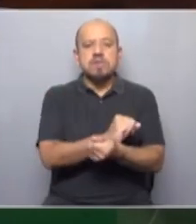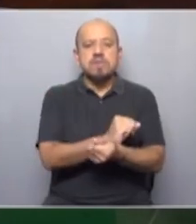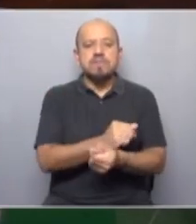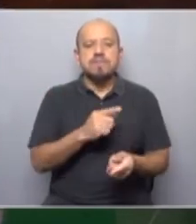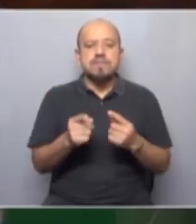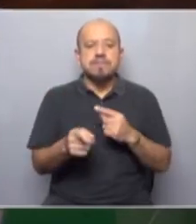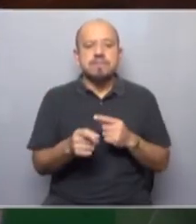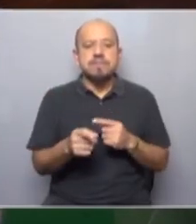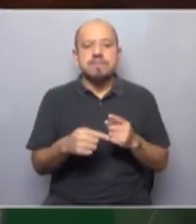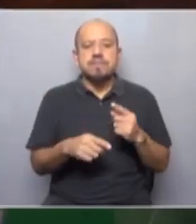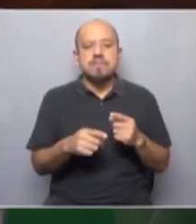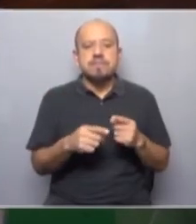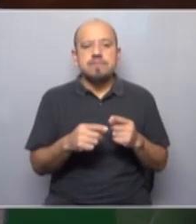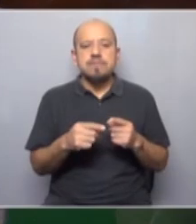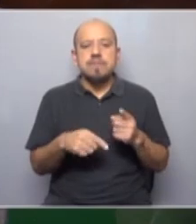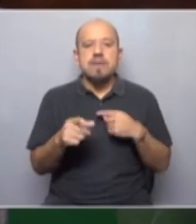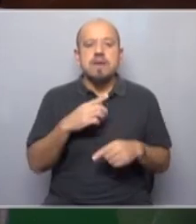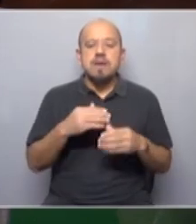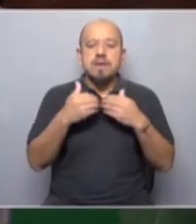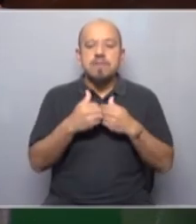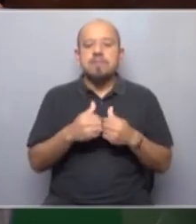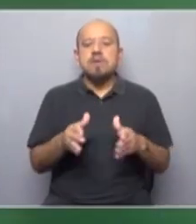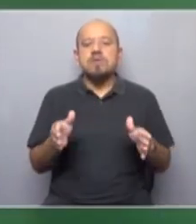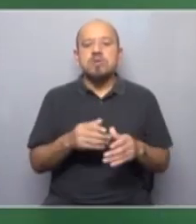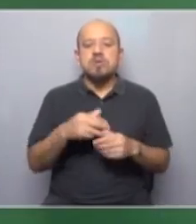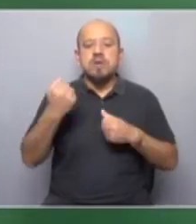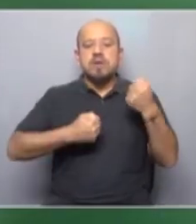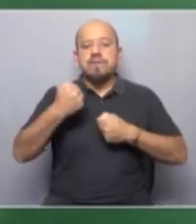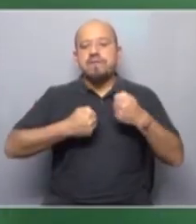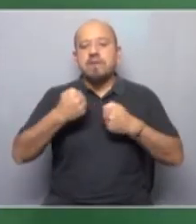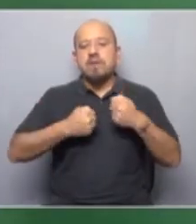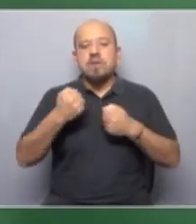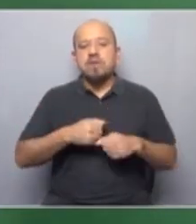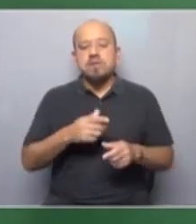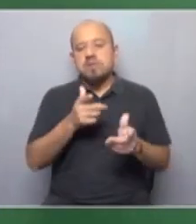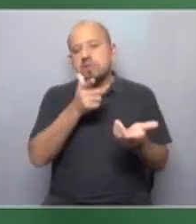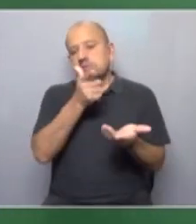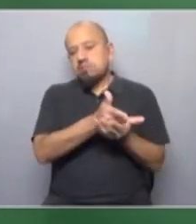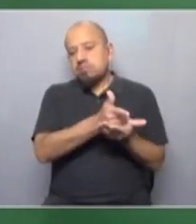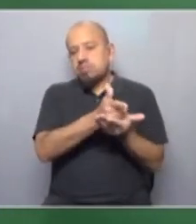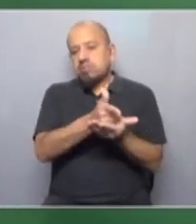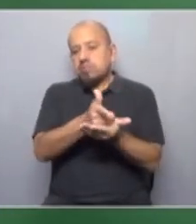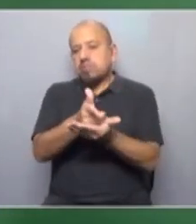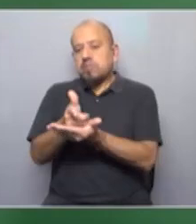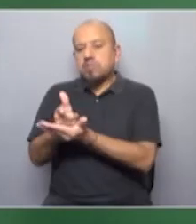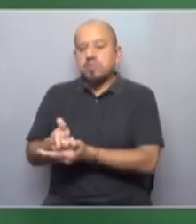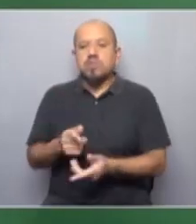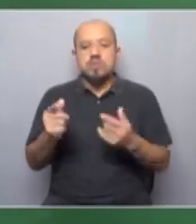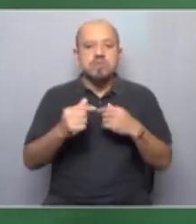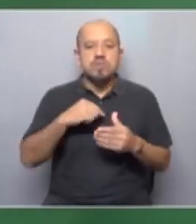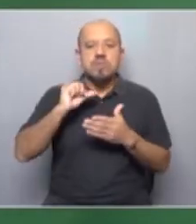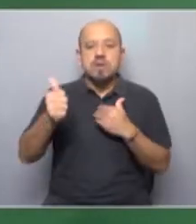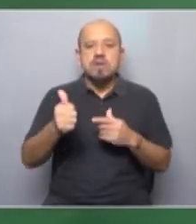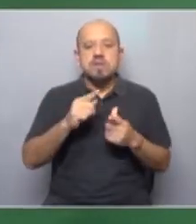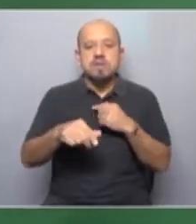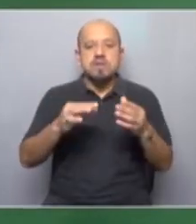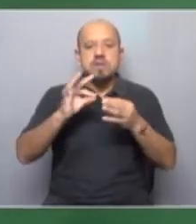Trabajadores, la guerra de clases ha comenzado. Ayer, frente a la fábrica McCormick, se fusiló a los obreros. Su sangre pide venganza. Esta